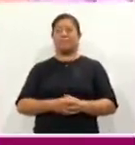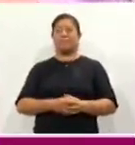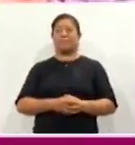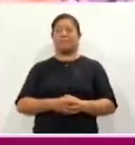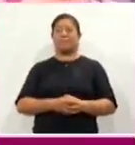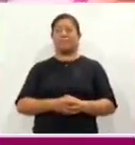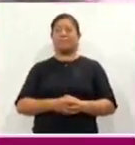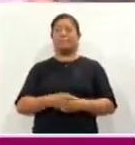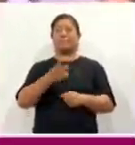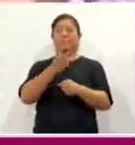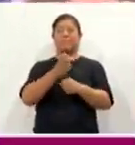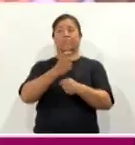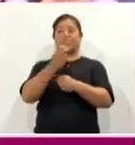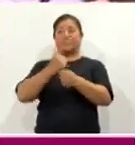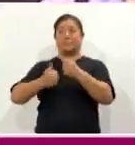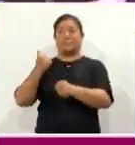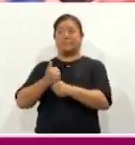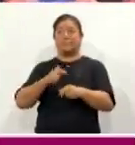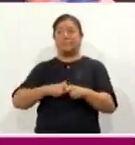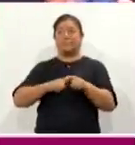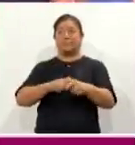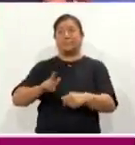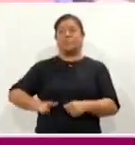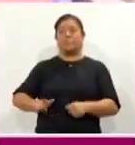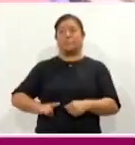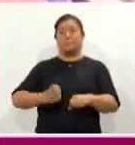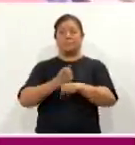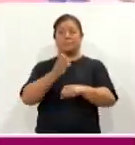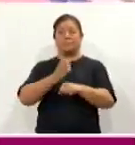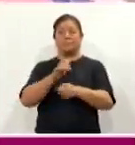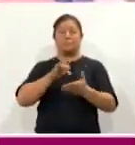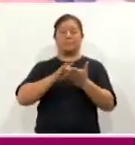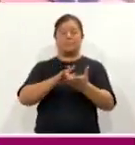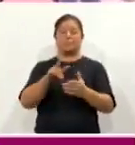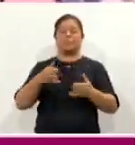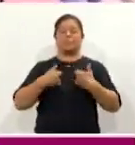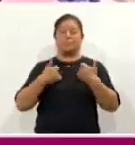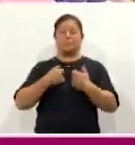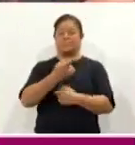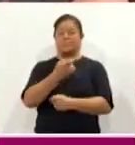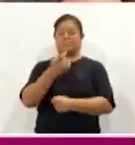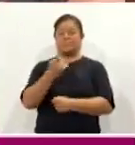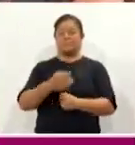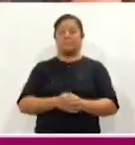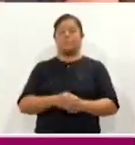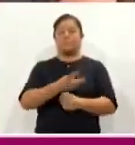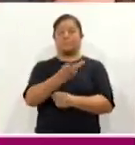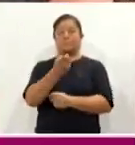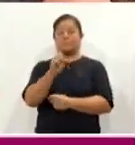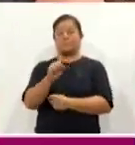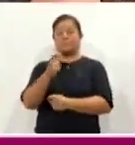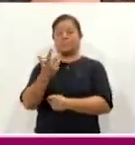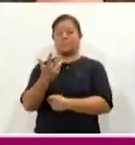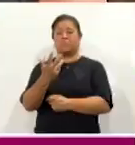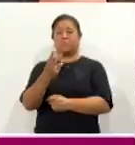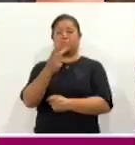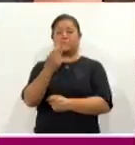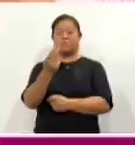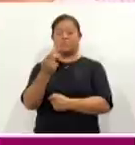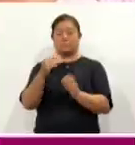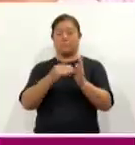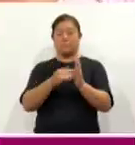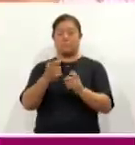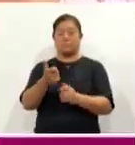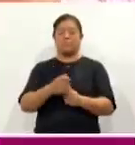Por segundo año consecutivo, el gobierno del estado apoya a 100 jóvenes con una inversión de 225 mil pesos a través del Instituto Tlaxcalteca de la